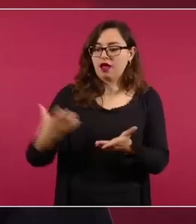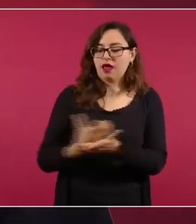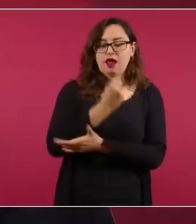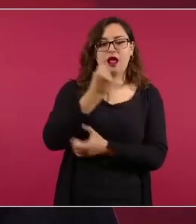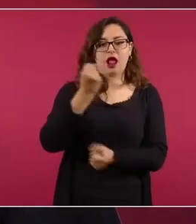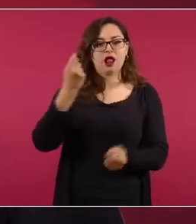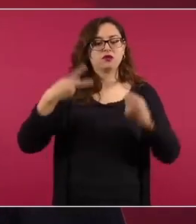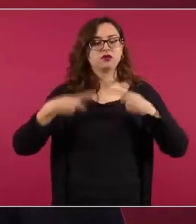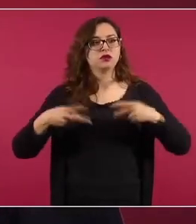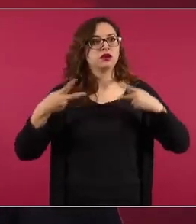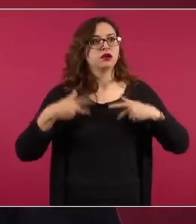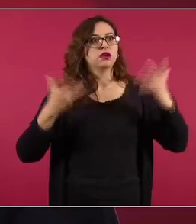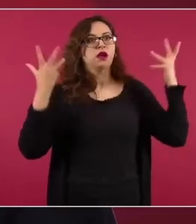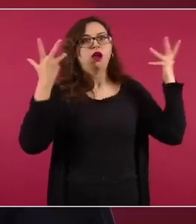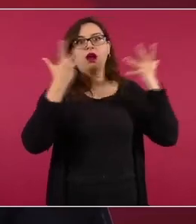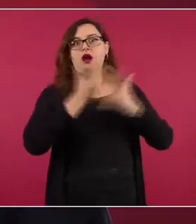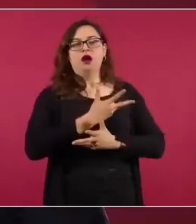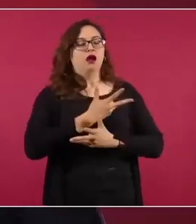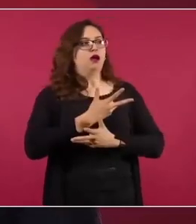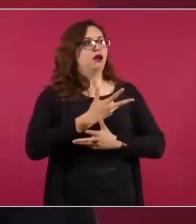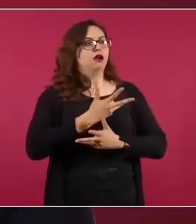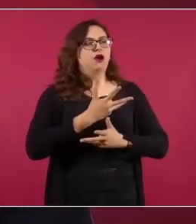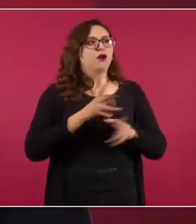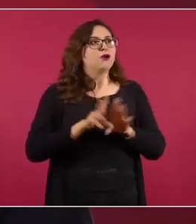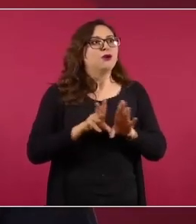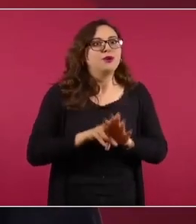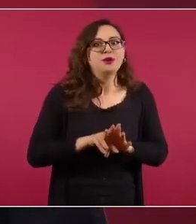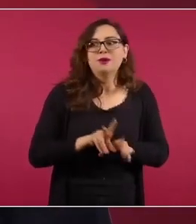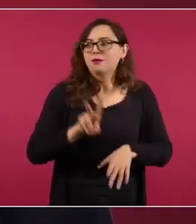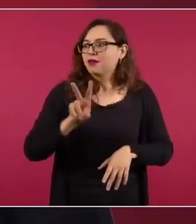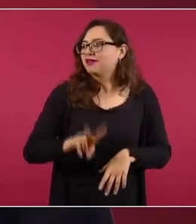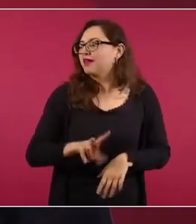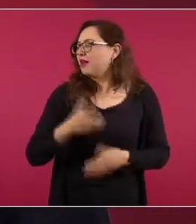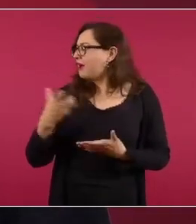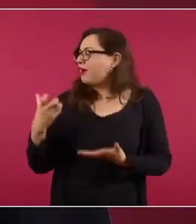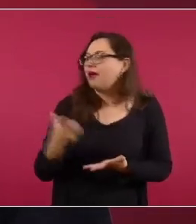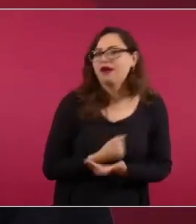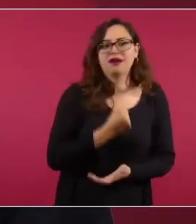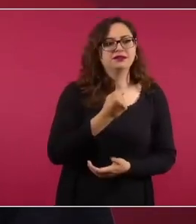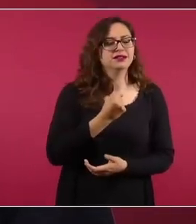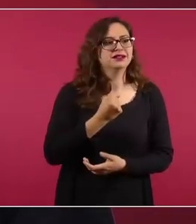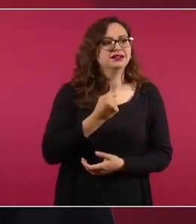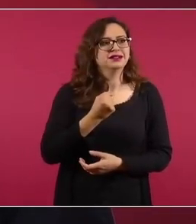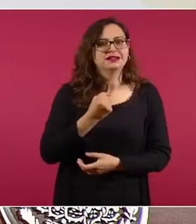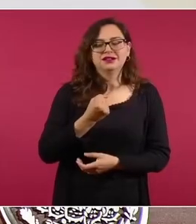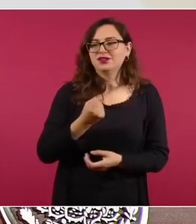para ver si esto es real